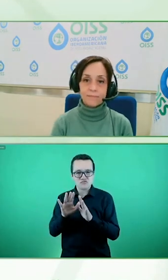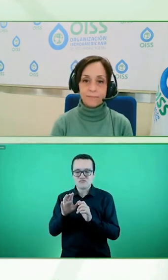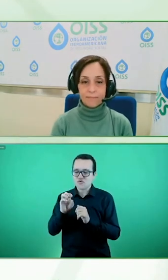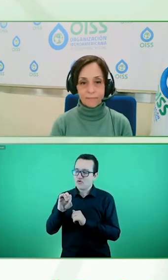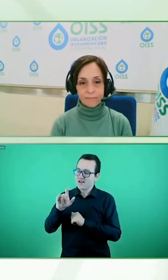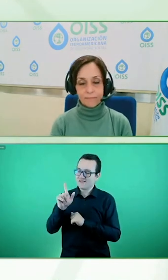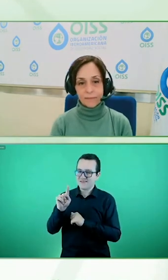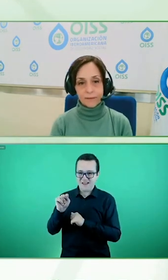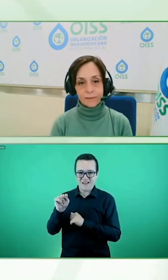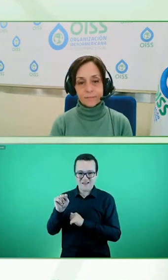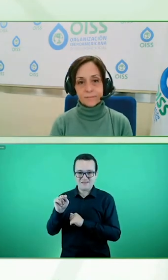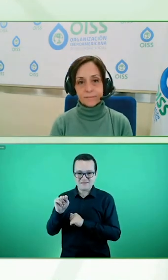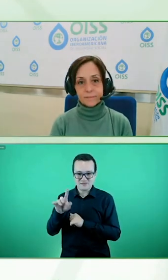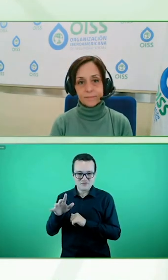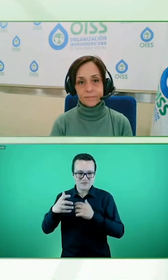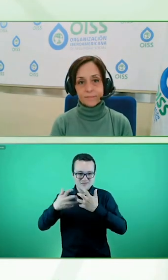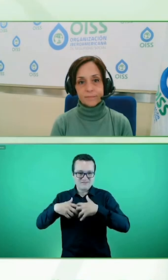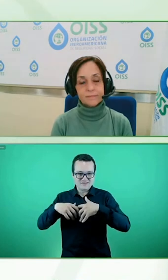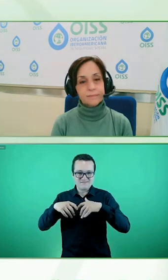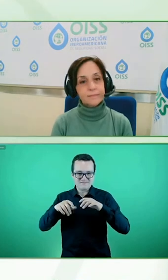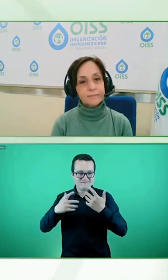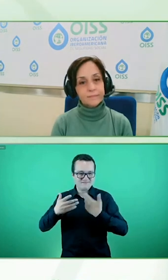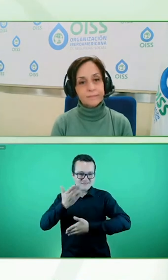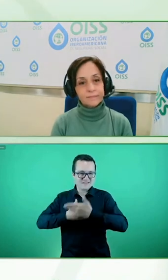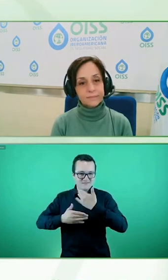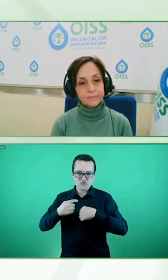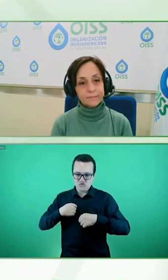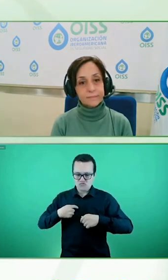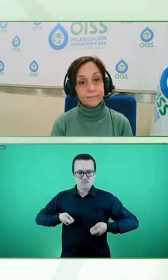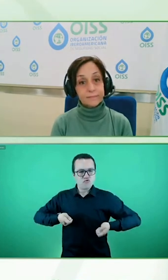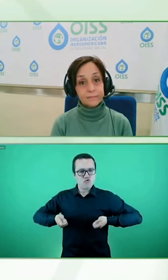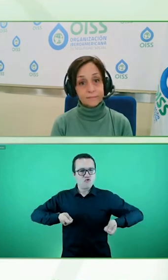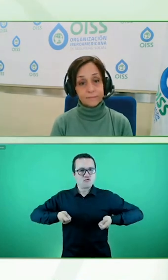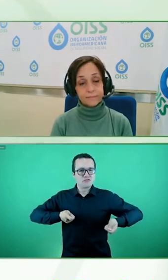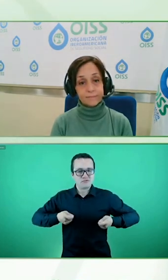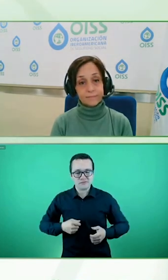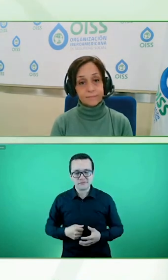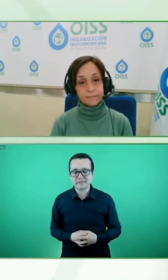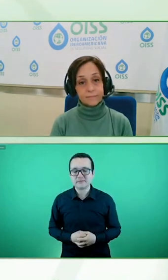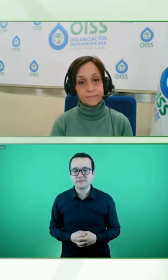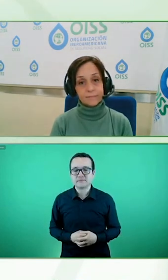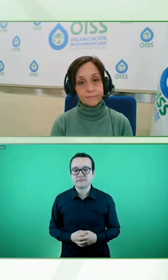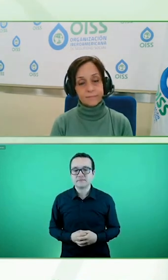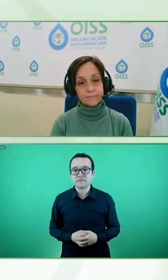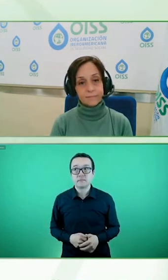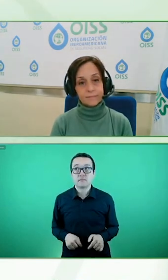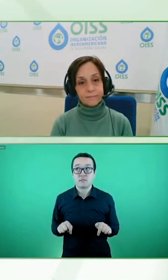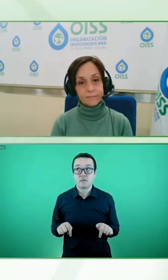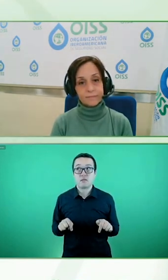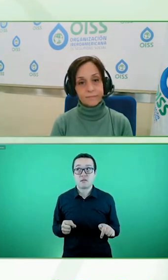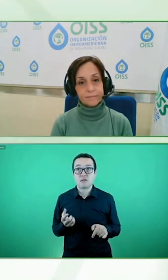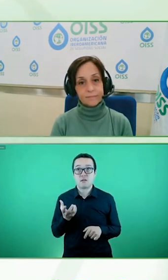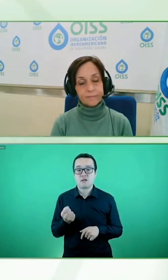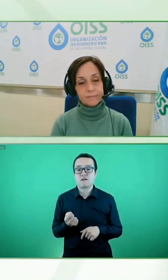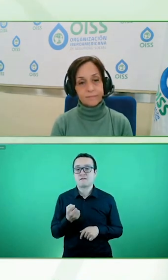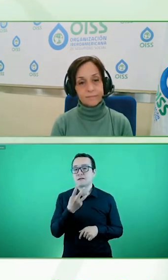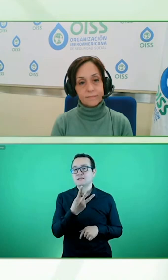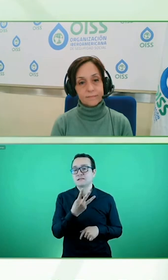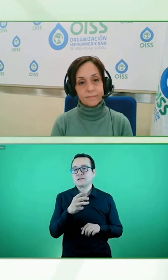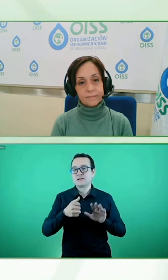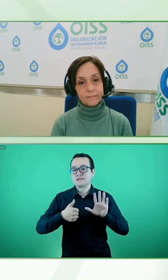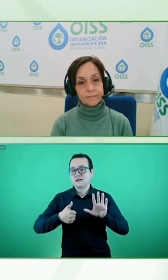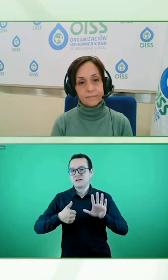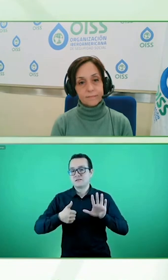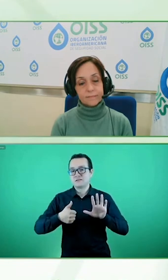coordino. Ahora mismo tenemos 36 empresas multinacionales